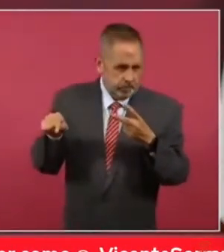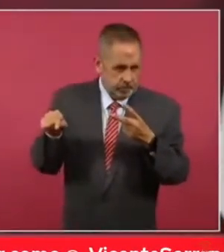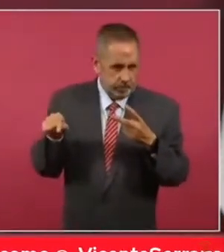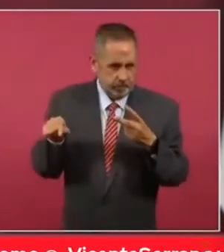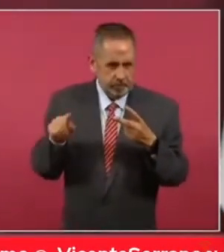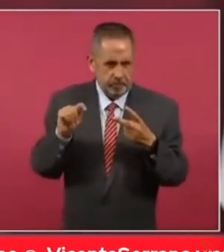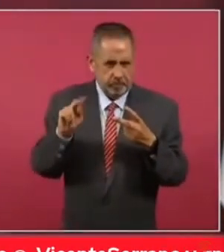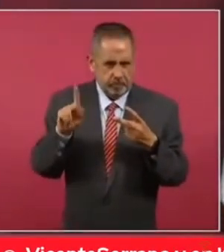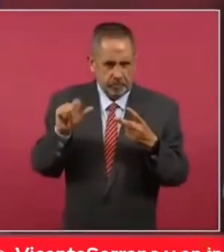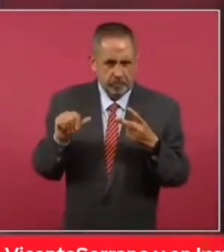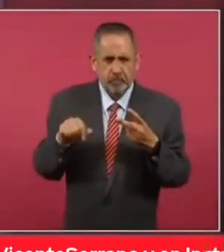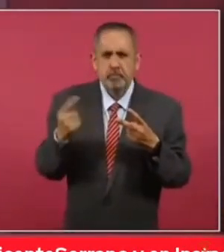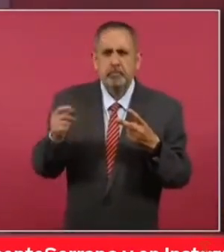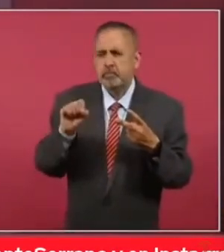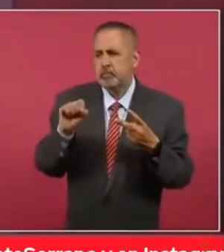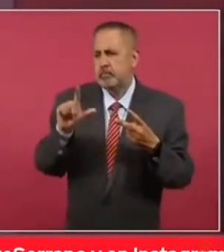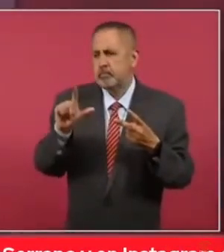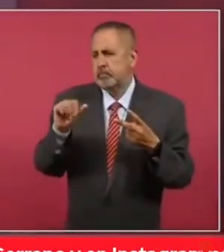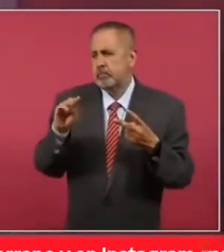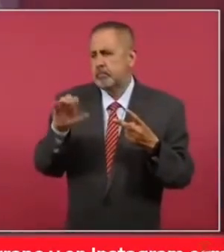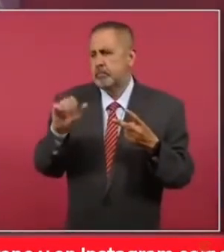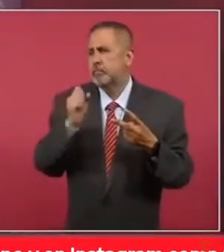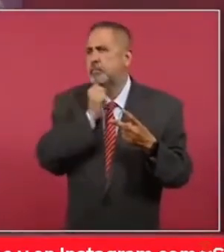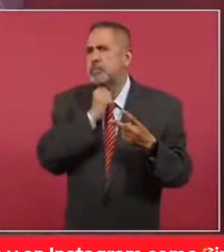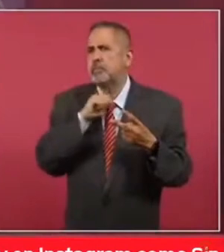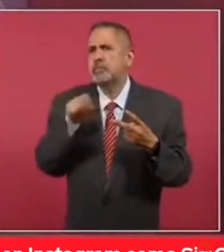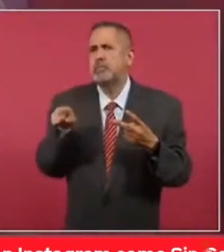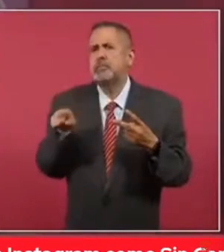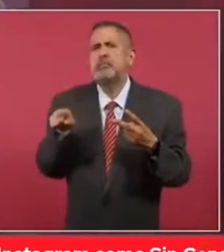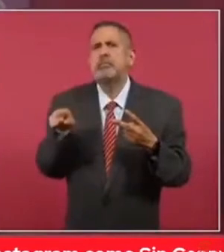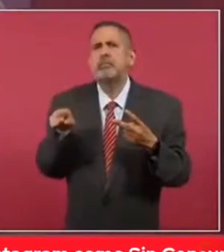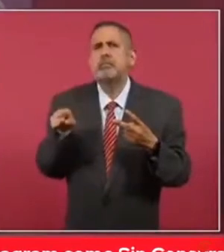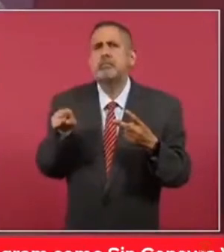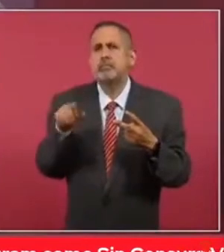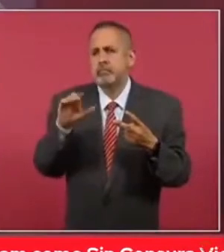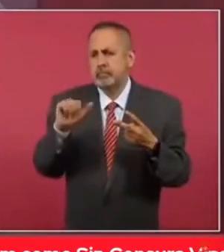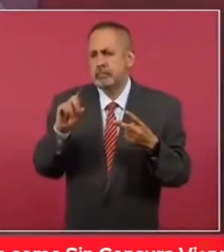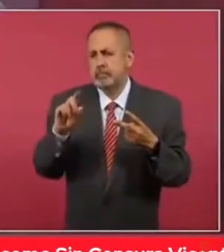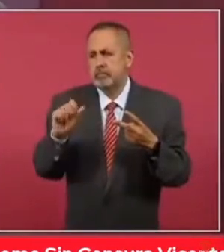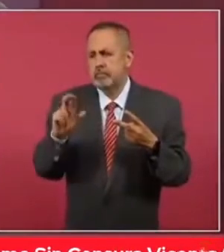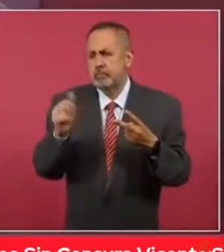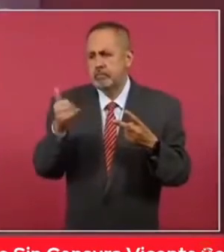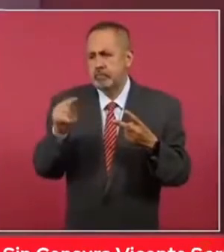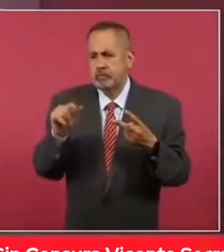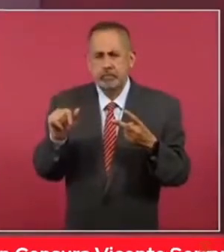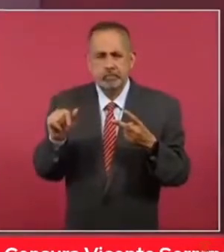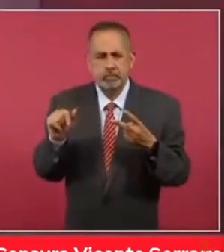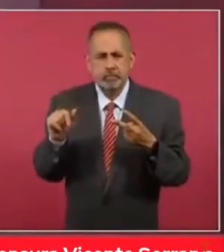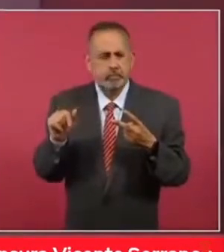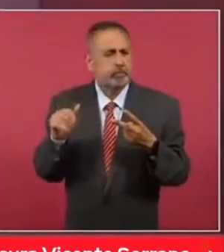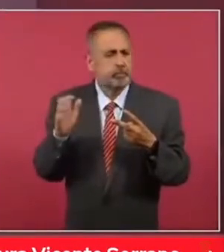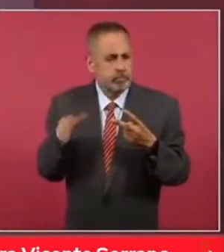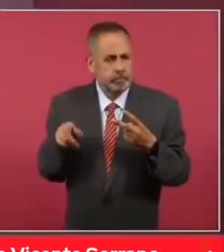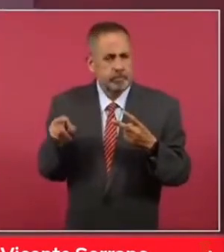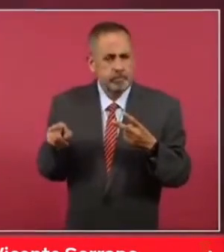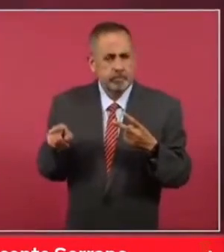Tula, Tula, Salamanca, Cadereyta, de ahí,